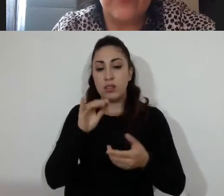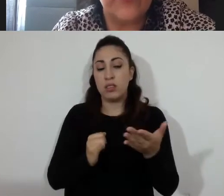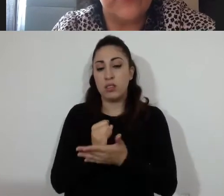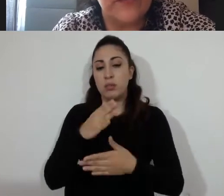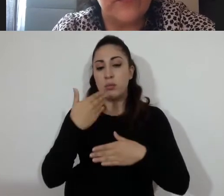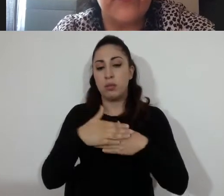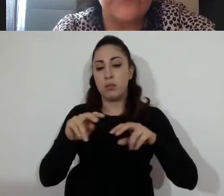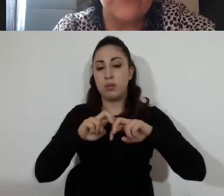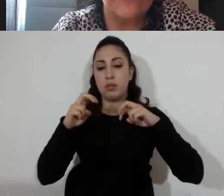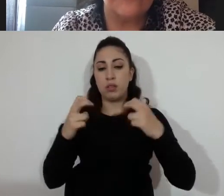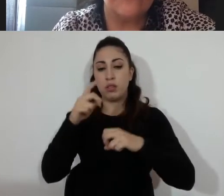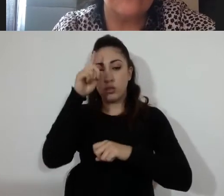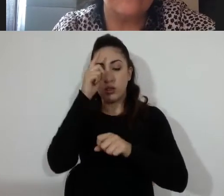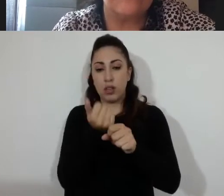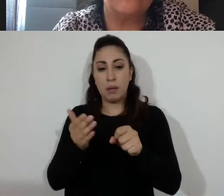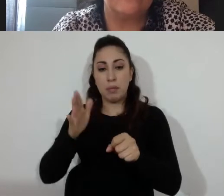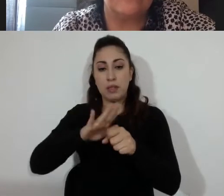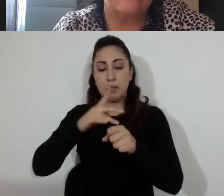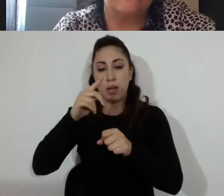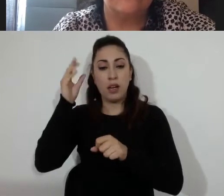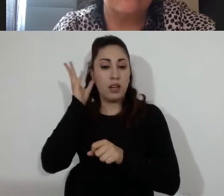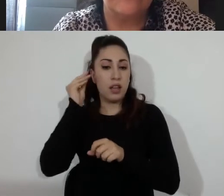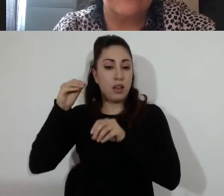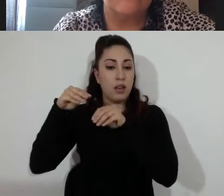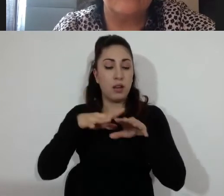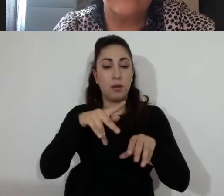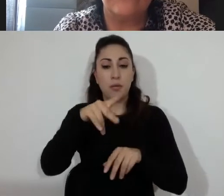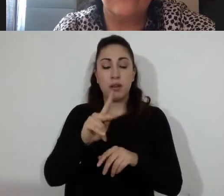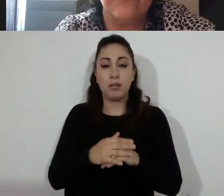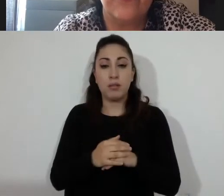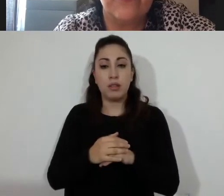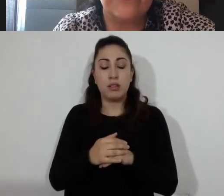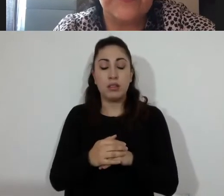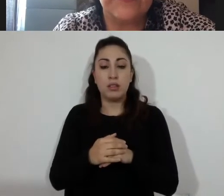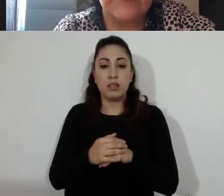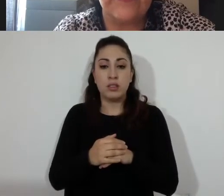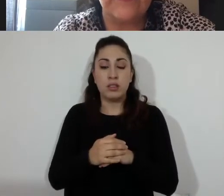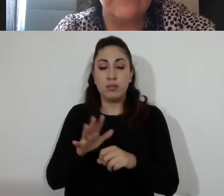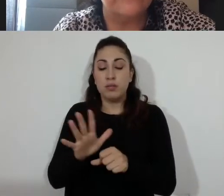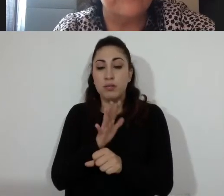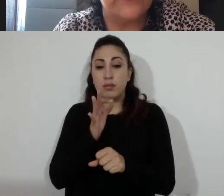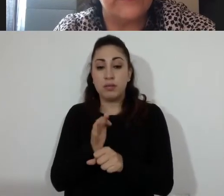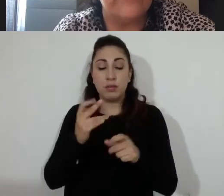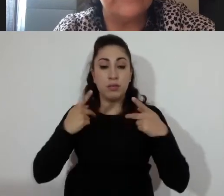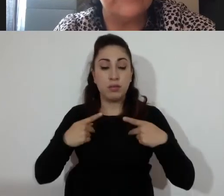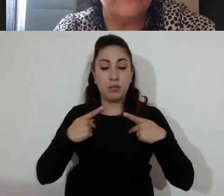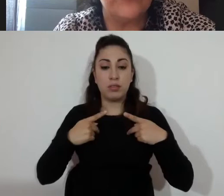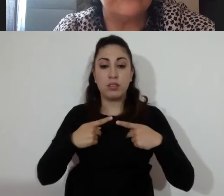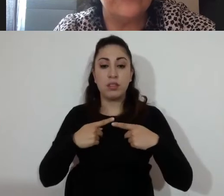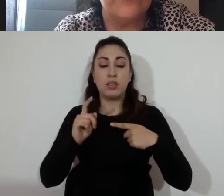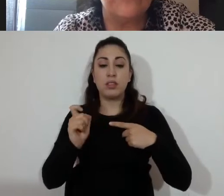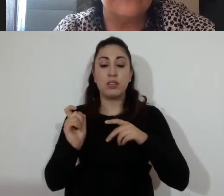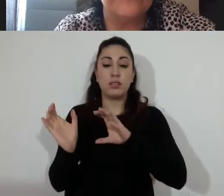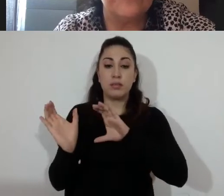Público de Radiodifusión. No se contaron con el número suficiente que marcaba esta